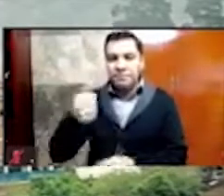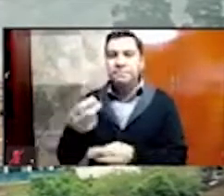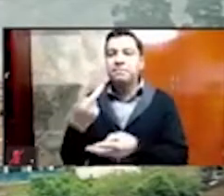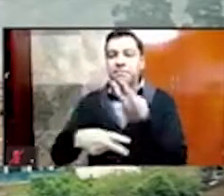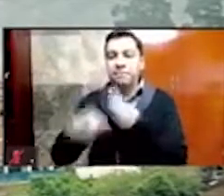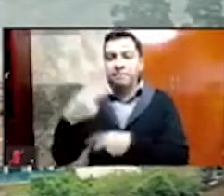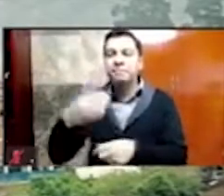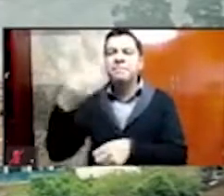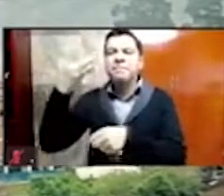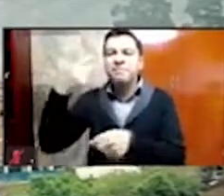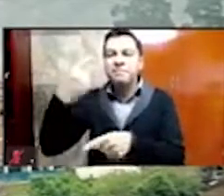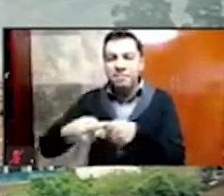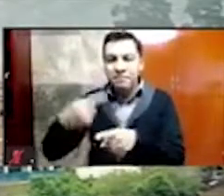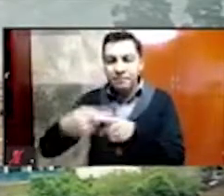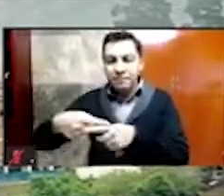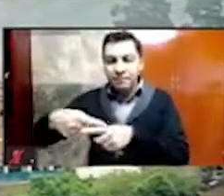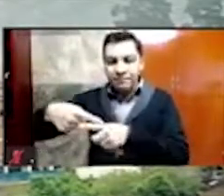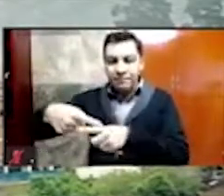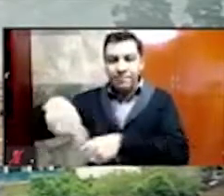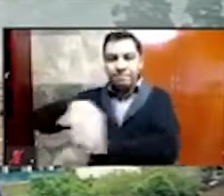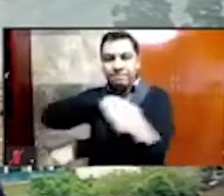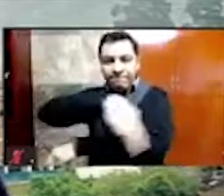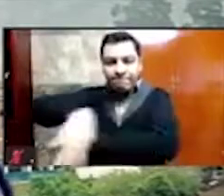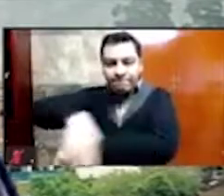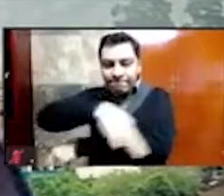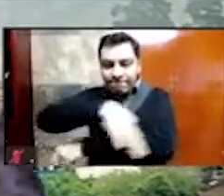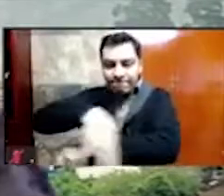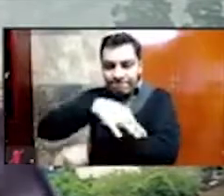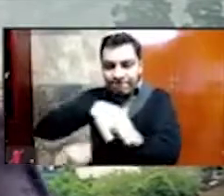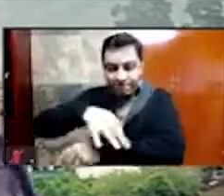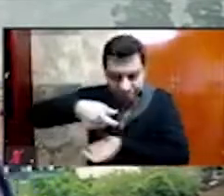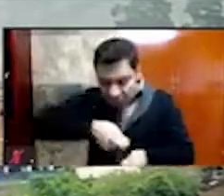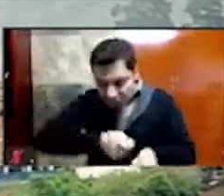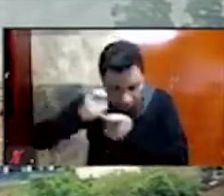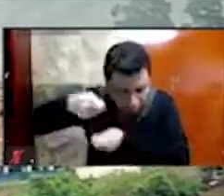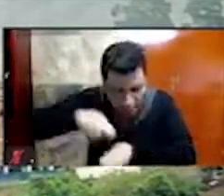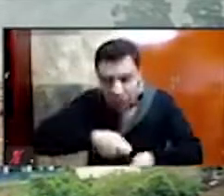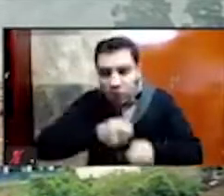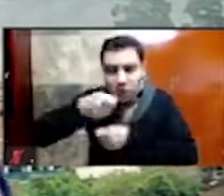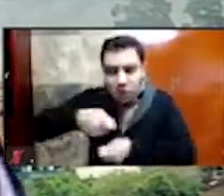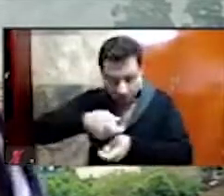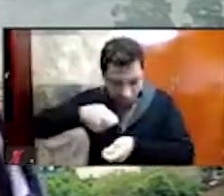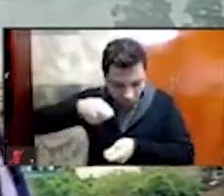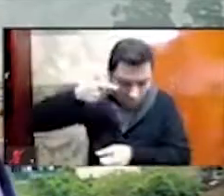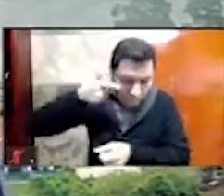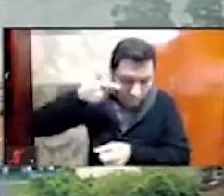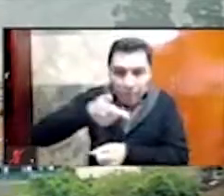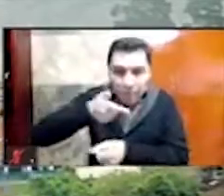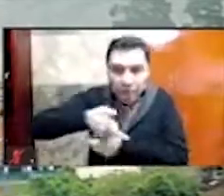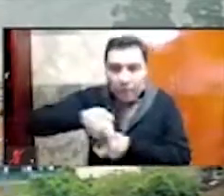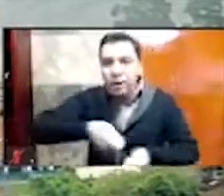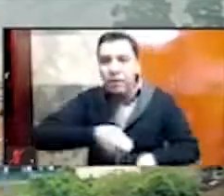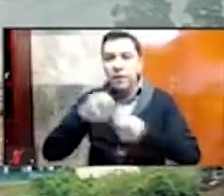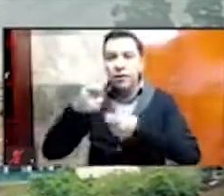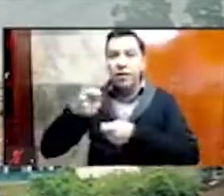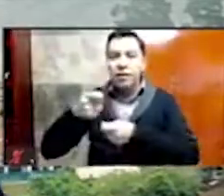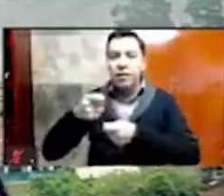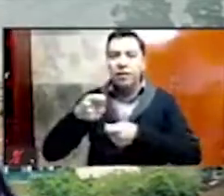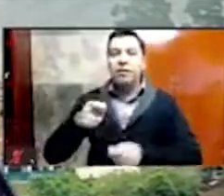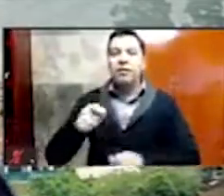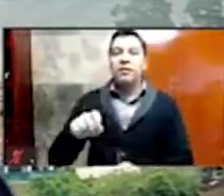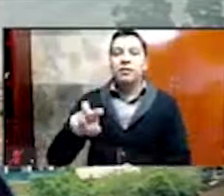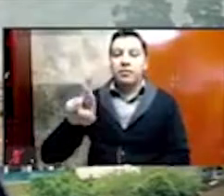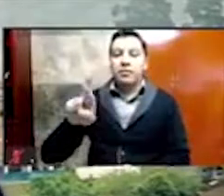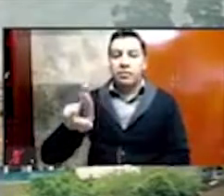arqueólogo Raúl Barrera, también conocedor de estos temas. Muchas gracias a todos y sin más trámite le